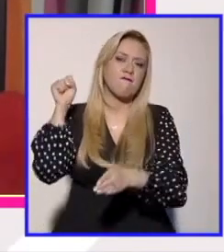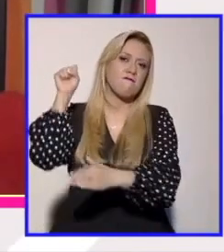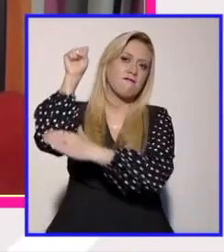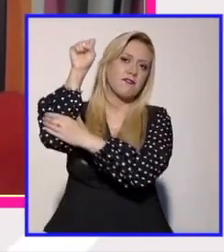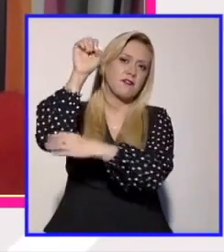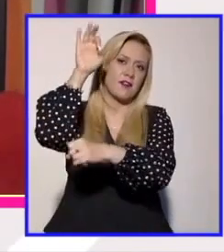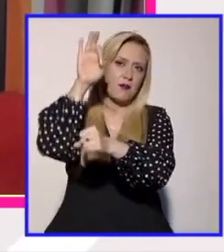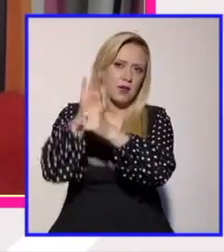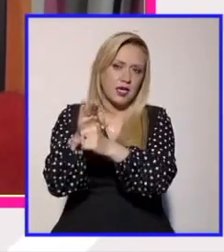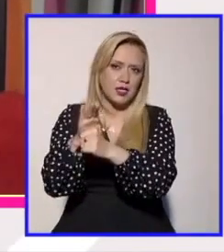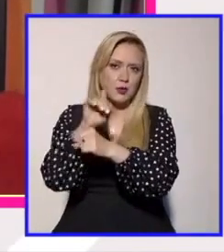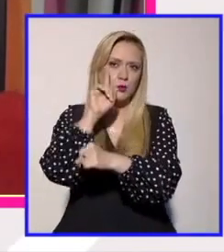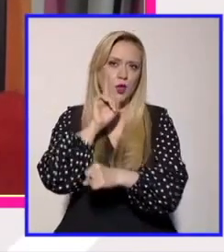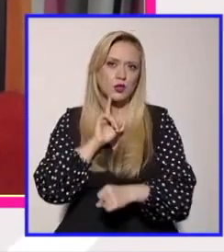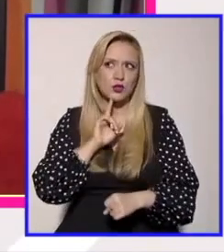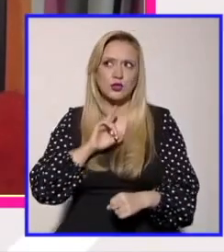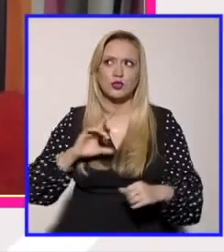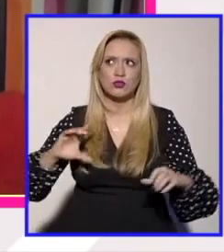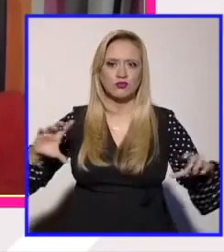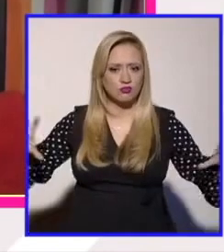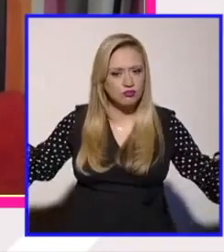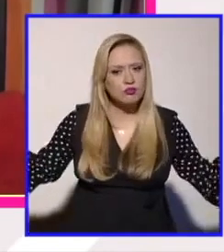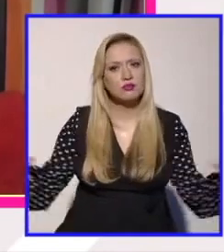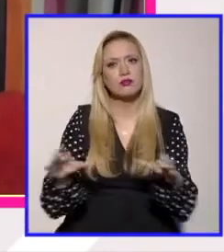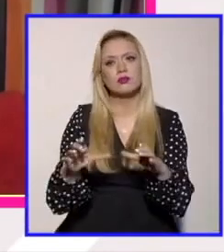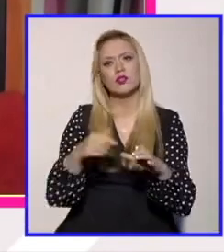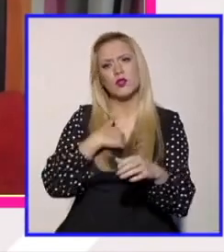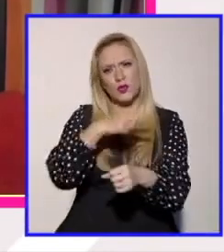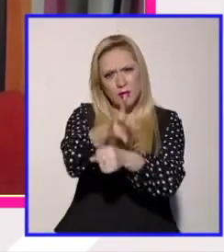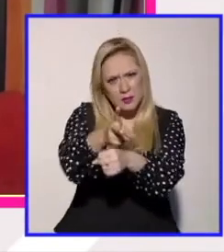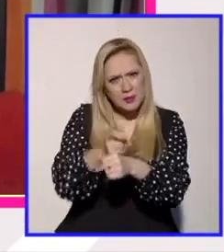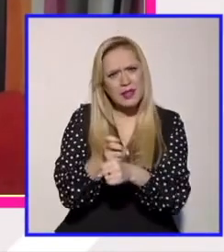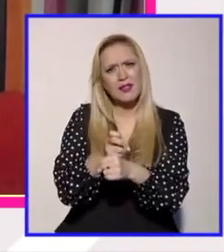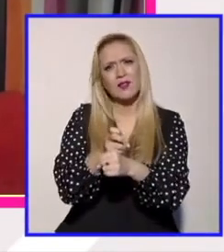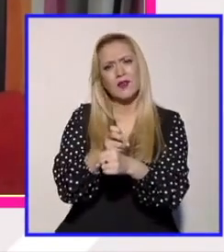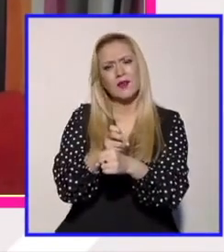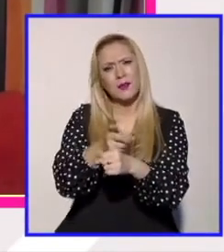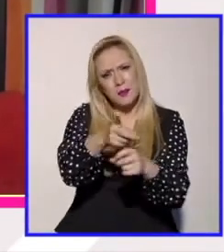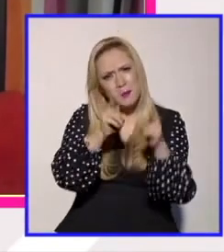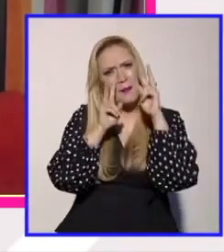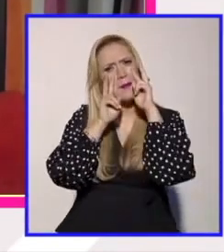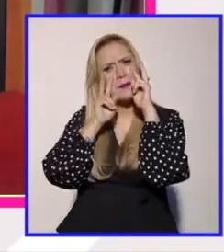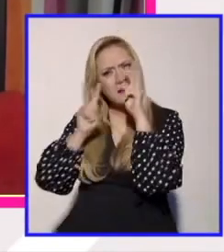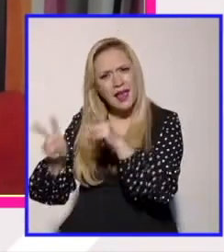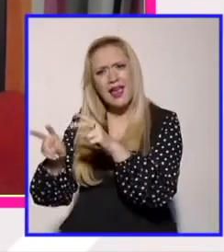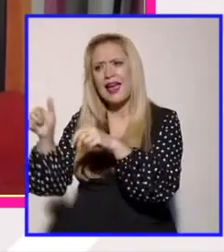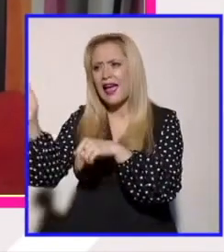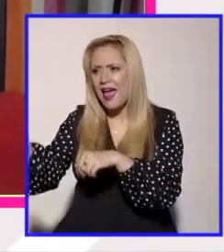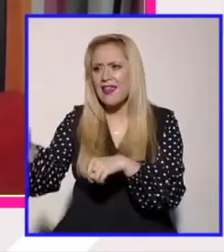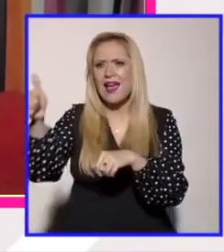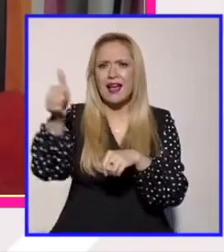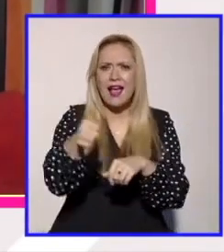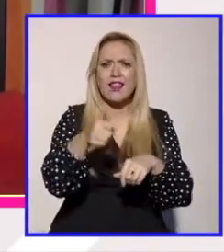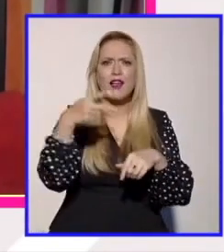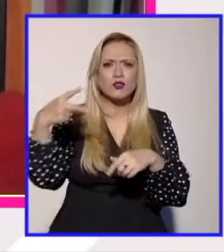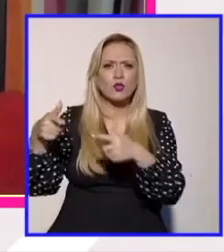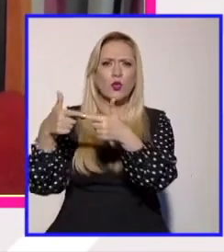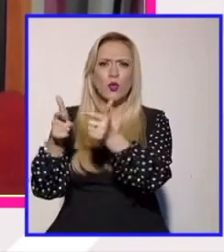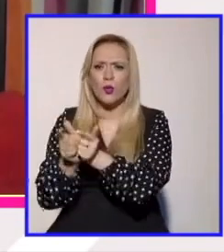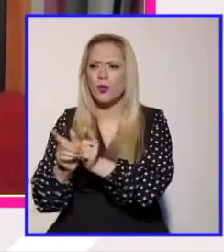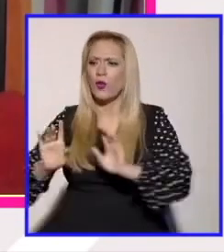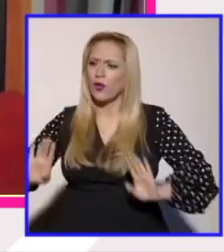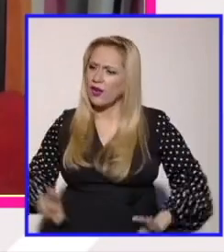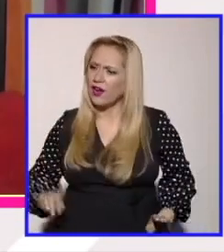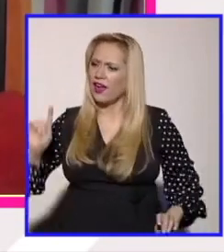conversación de los feminismos y les invito a que se den una asomada por cada cual y que convivamos con eso con nuestras diferencias